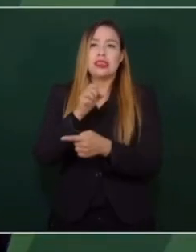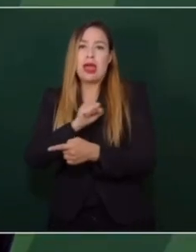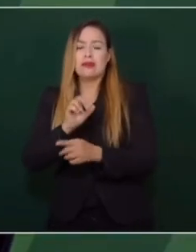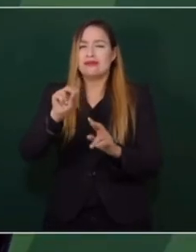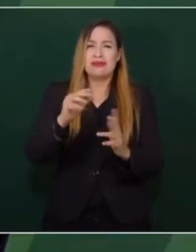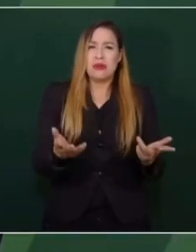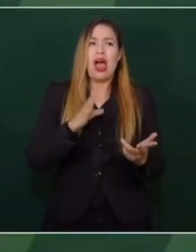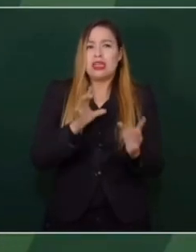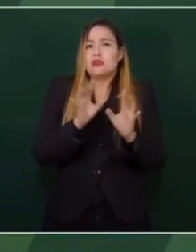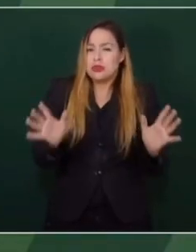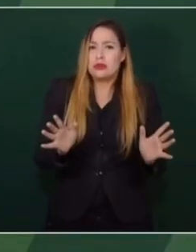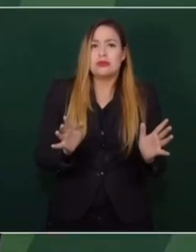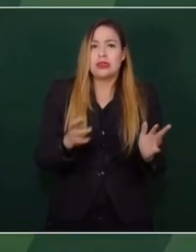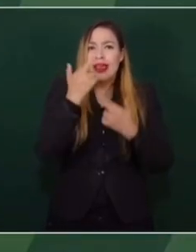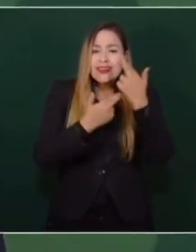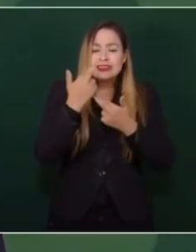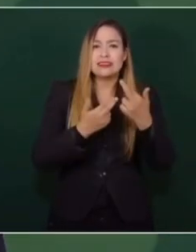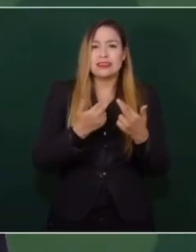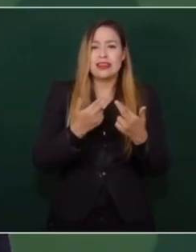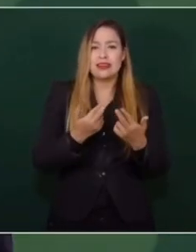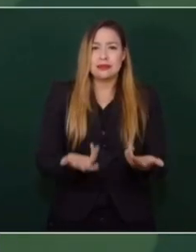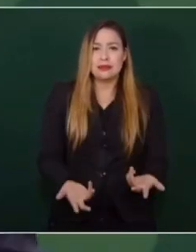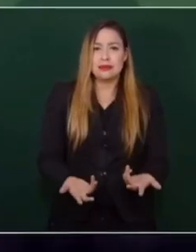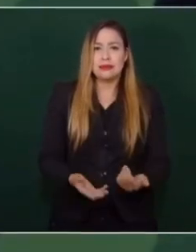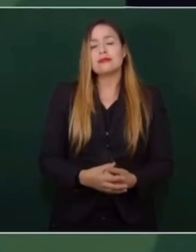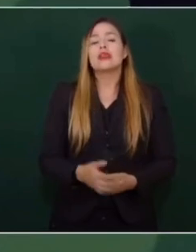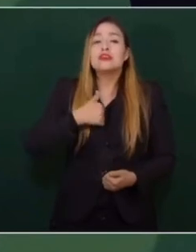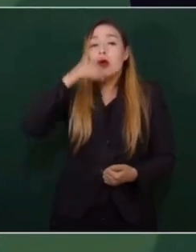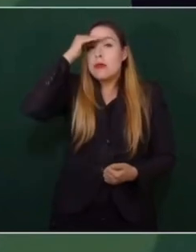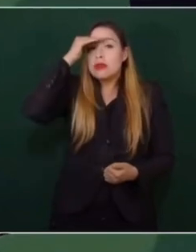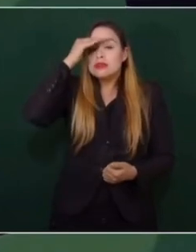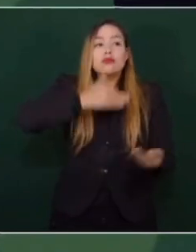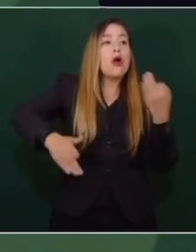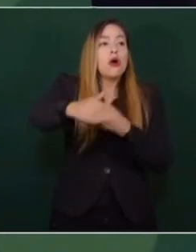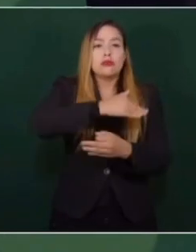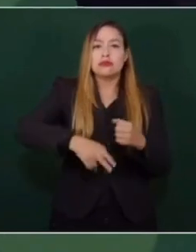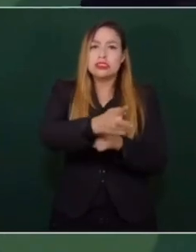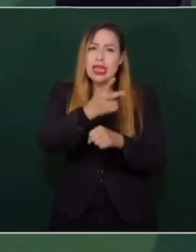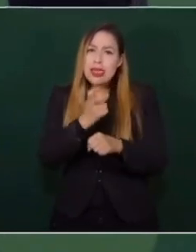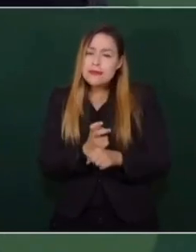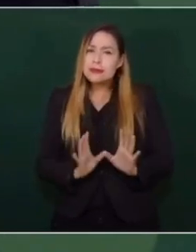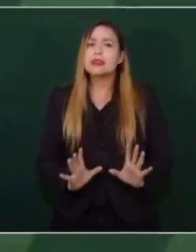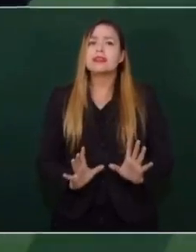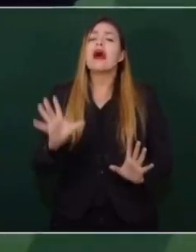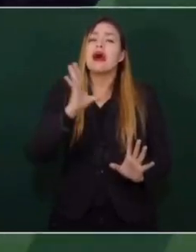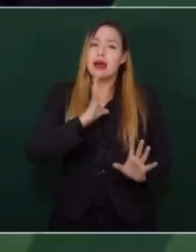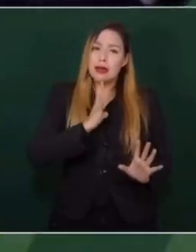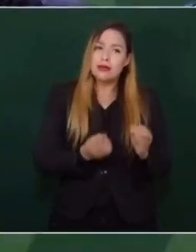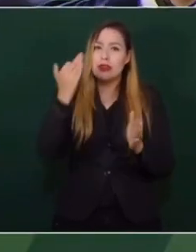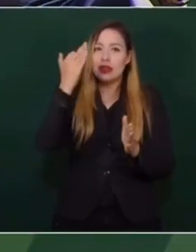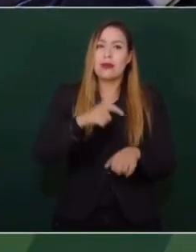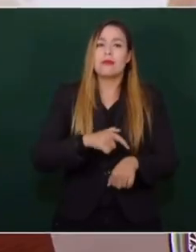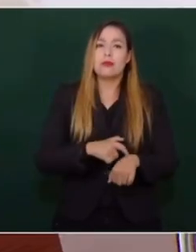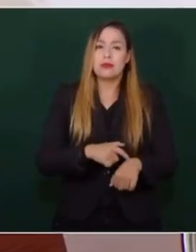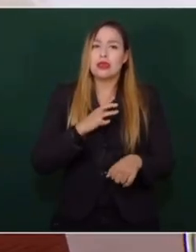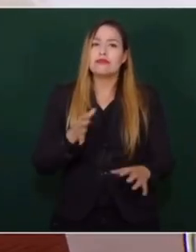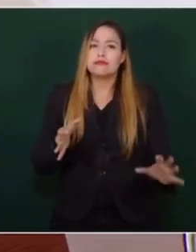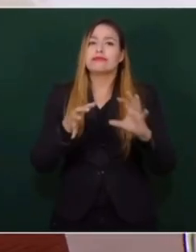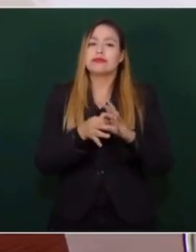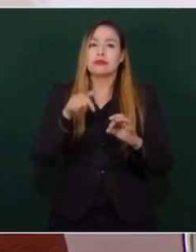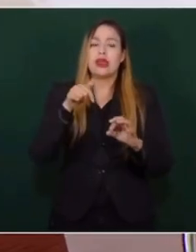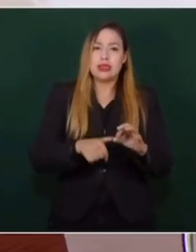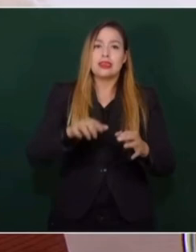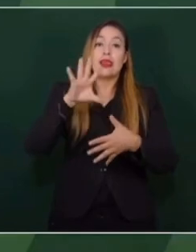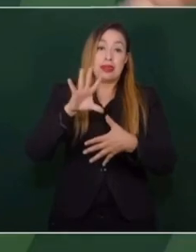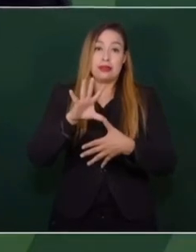circunstancias. Yo sí pienso que si se invita a todos, va a inaugurarse una etapa nueva en las relaciones en